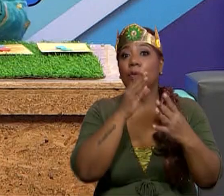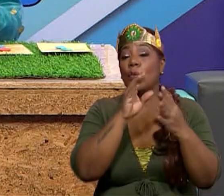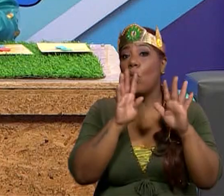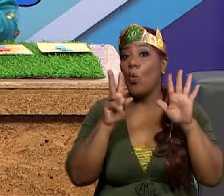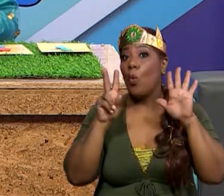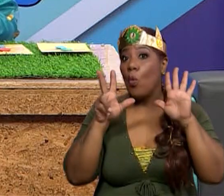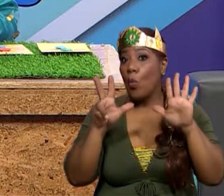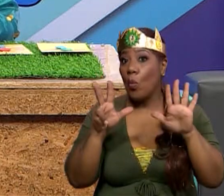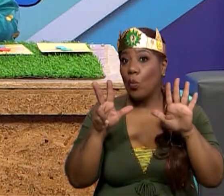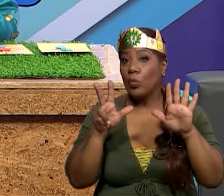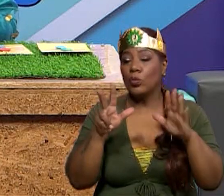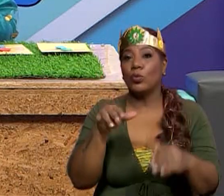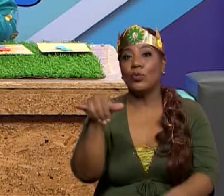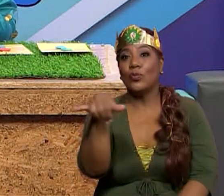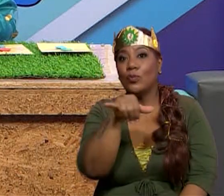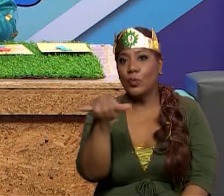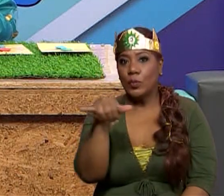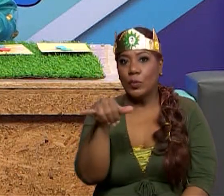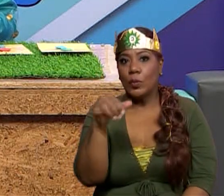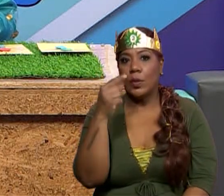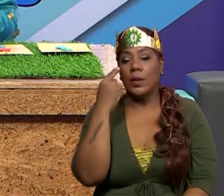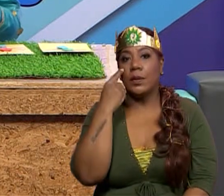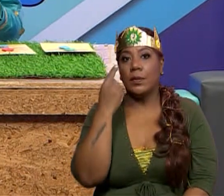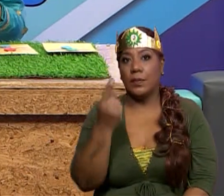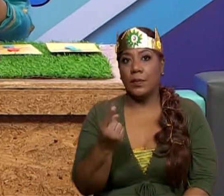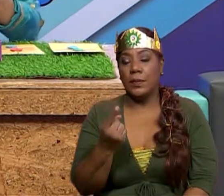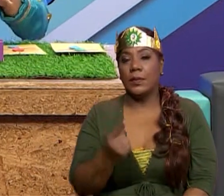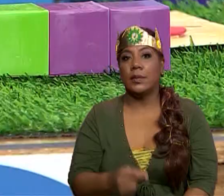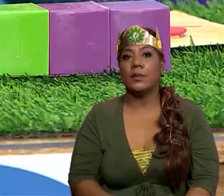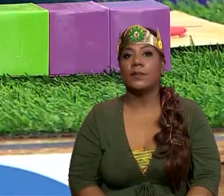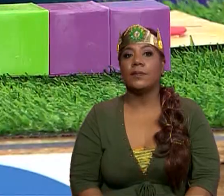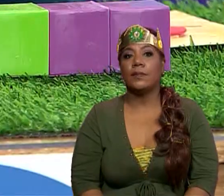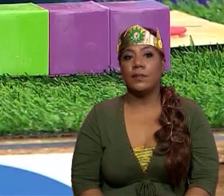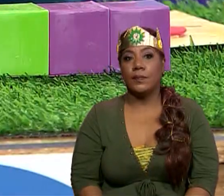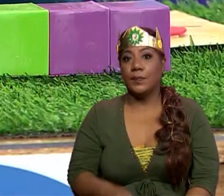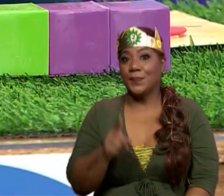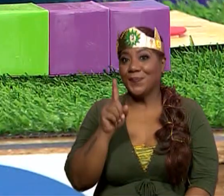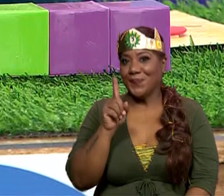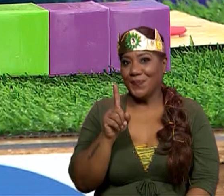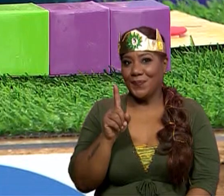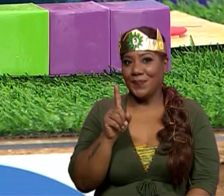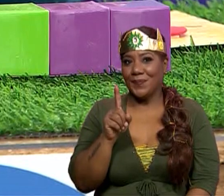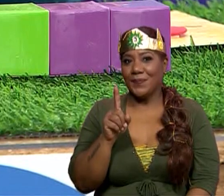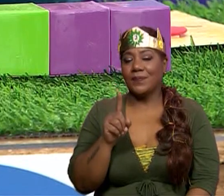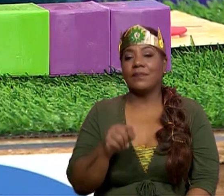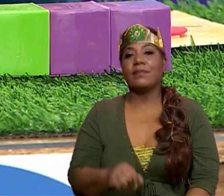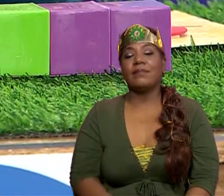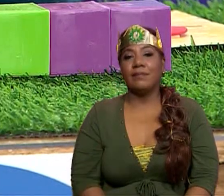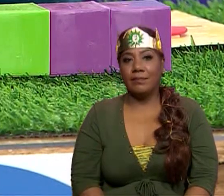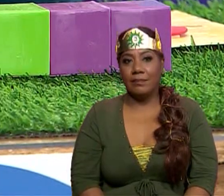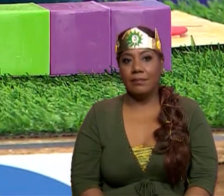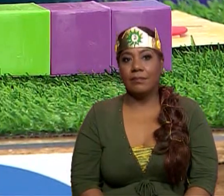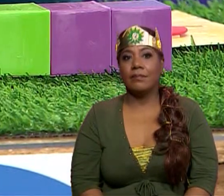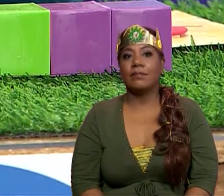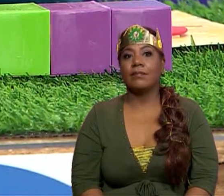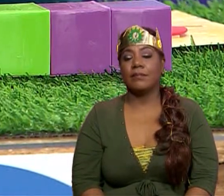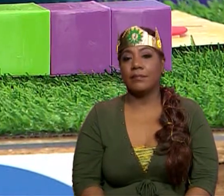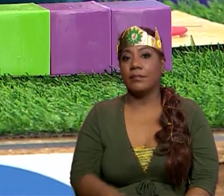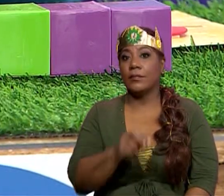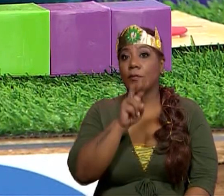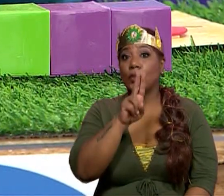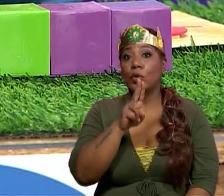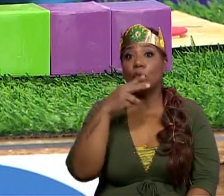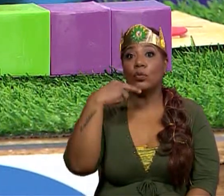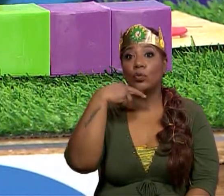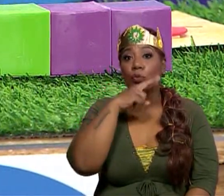en ocho, pero están en partes iguales. Vamos a... Voy a mostrarles que sí está dividido. Esto está separado, ¿verdad? Son ocho partes